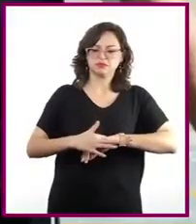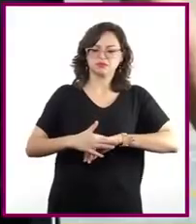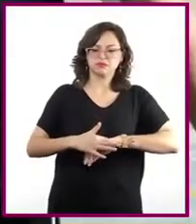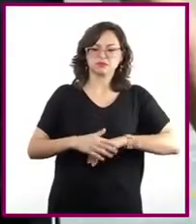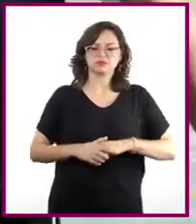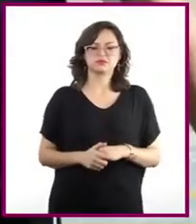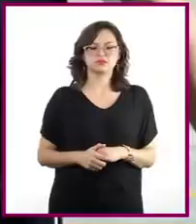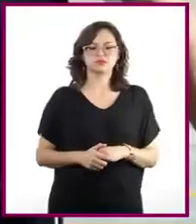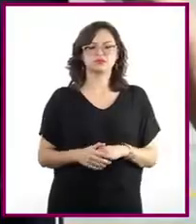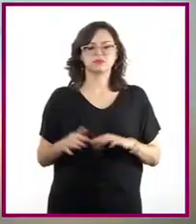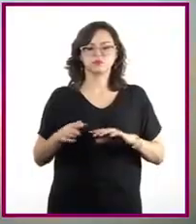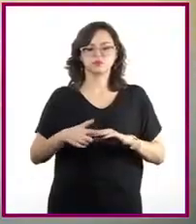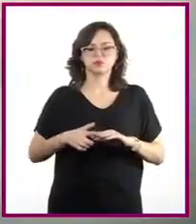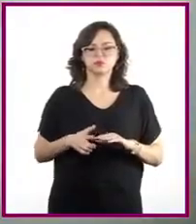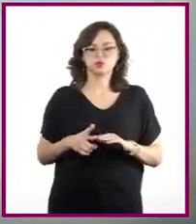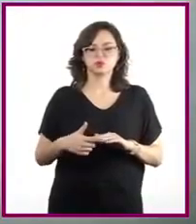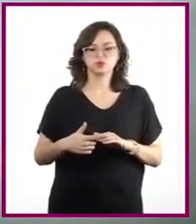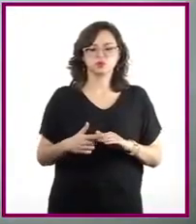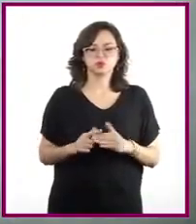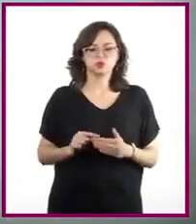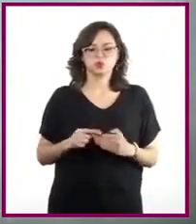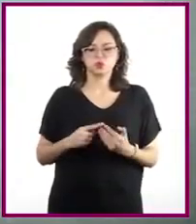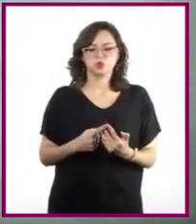Tiene las uñas muy cortas.